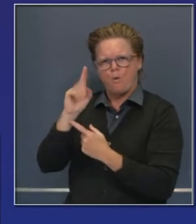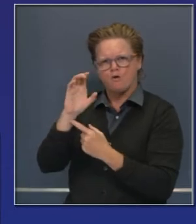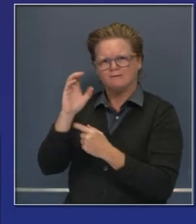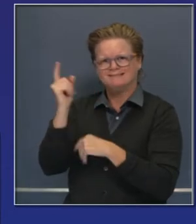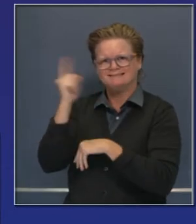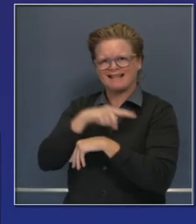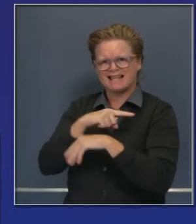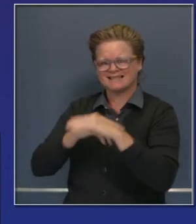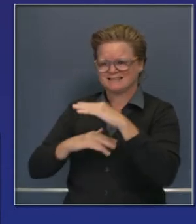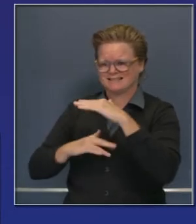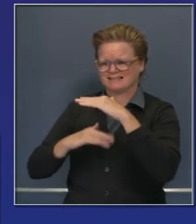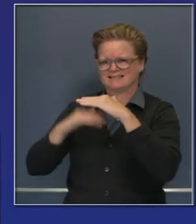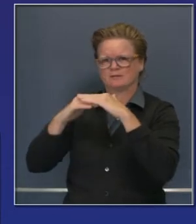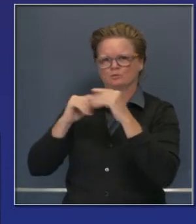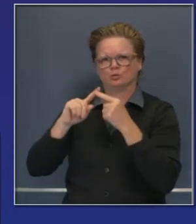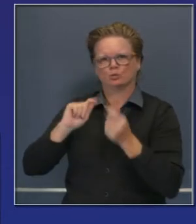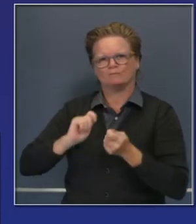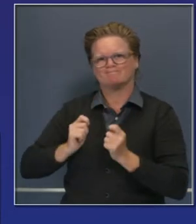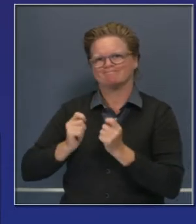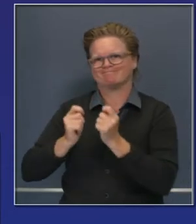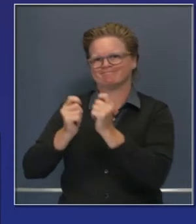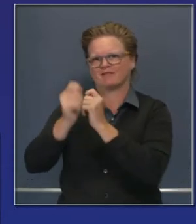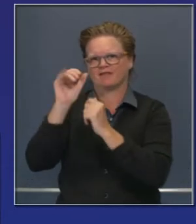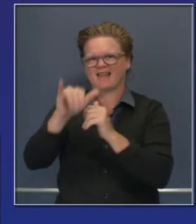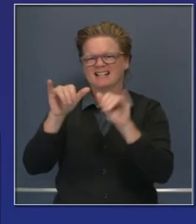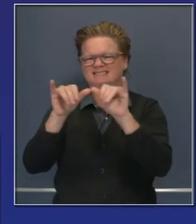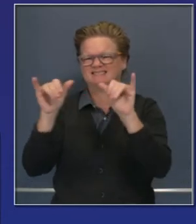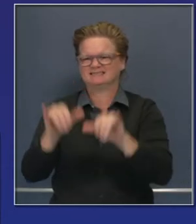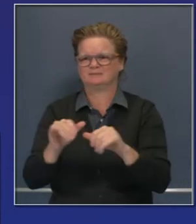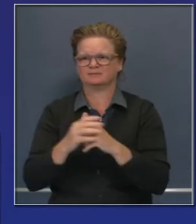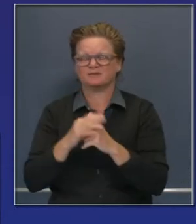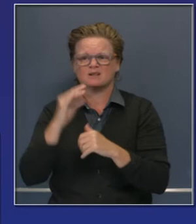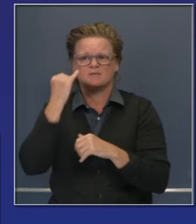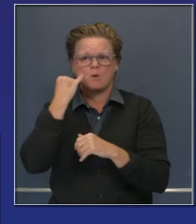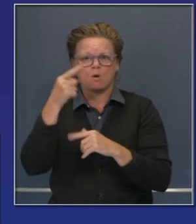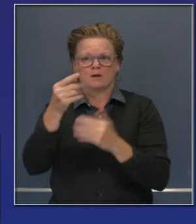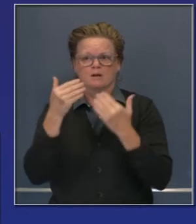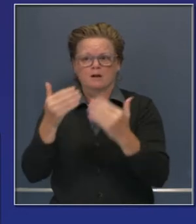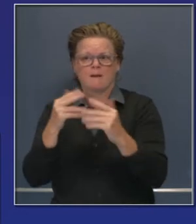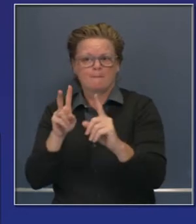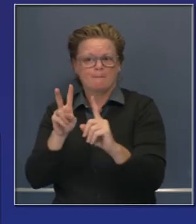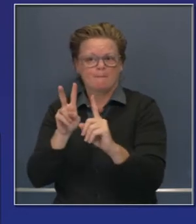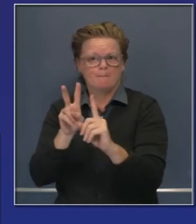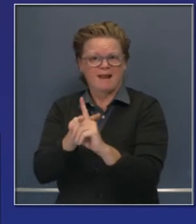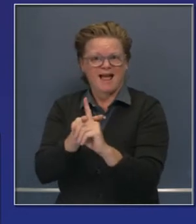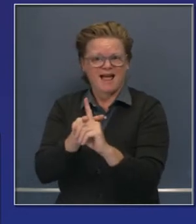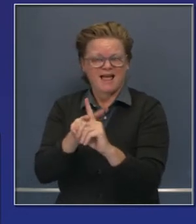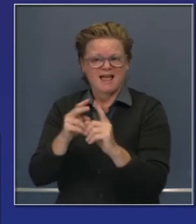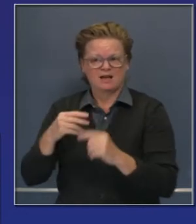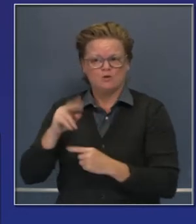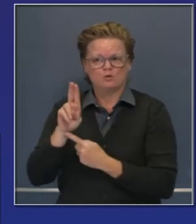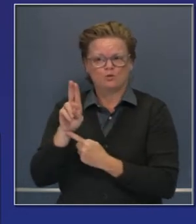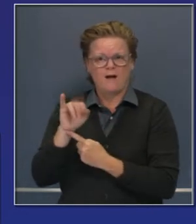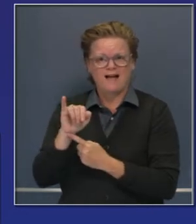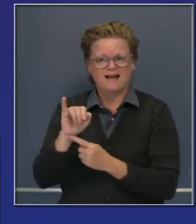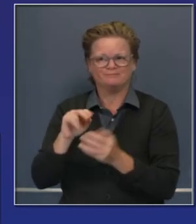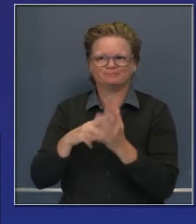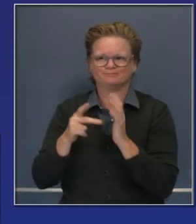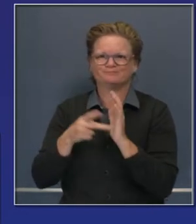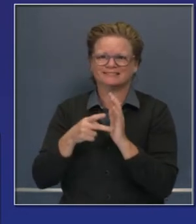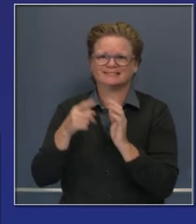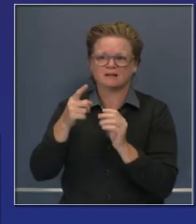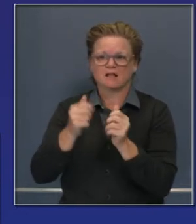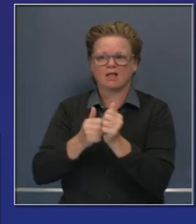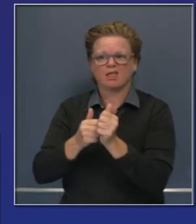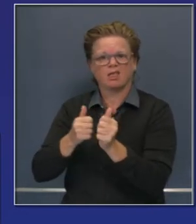impacte a personas que ya solicitaron y están aguardando la respuesta a sus solicitudes, aguardando ese